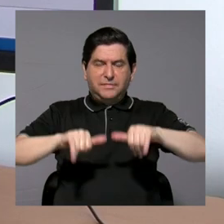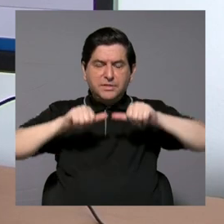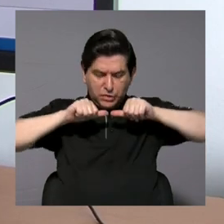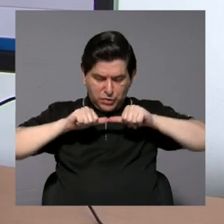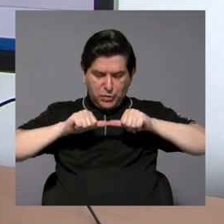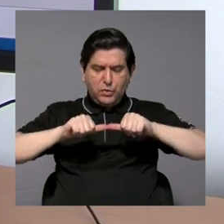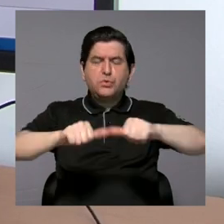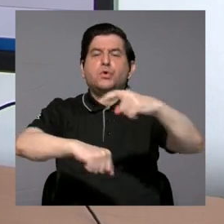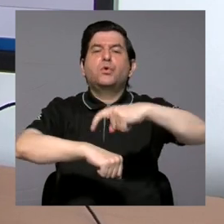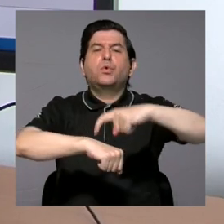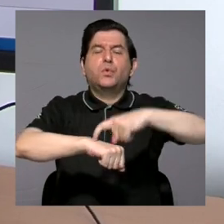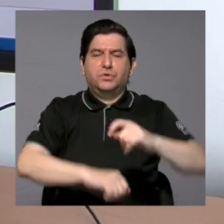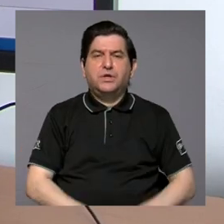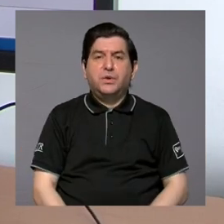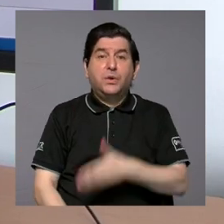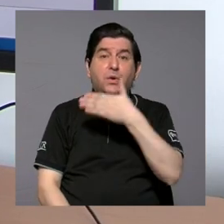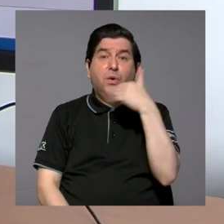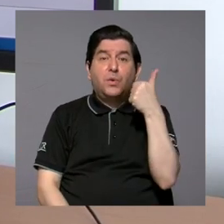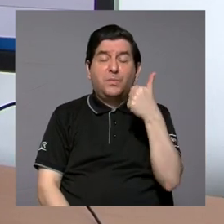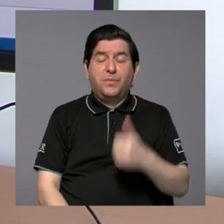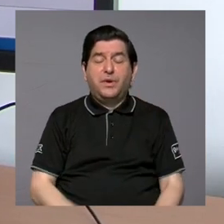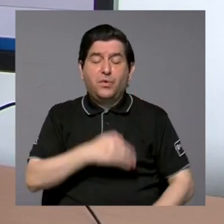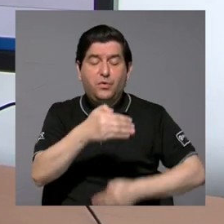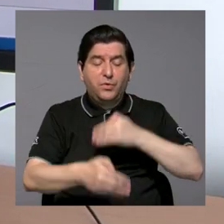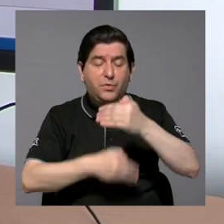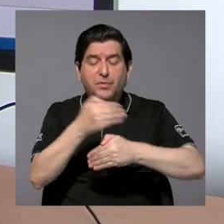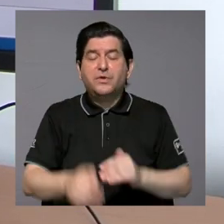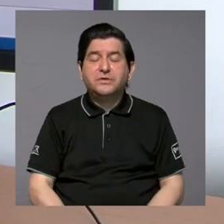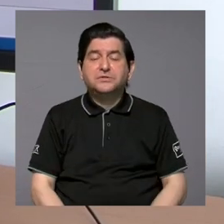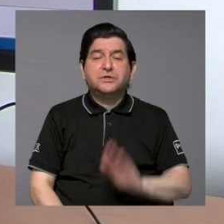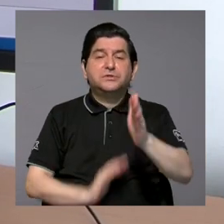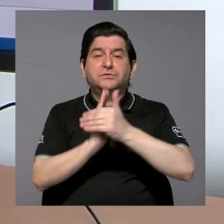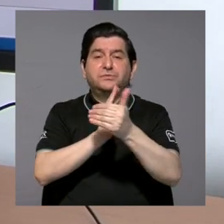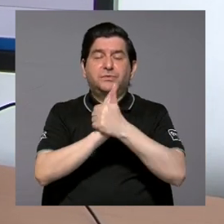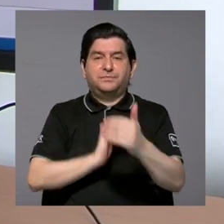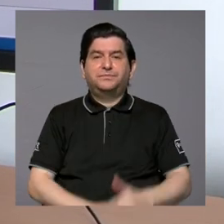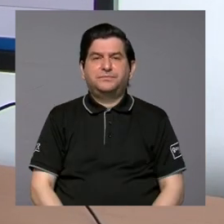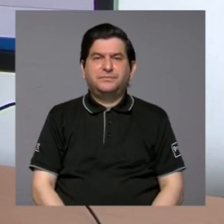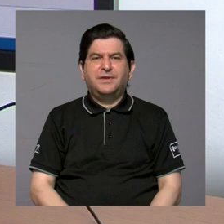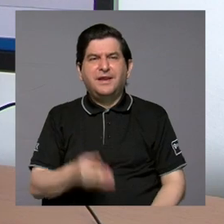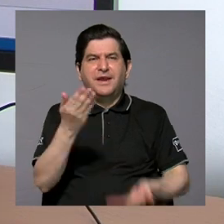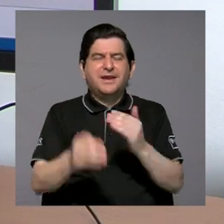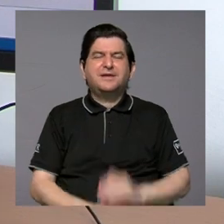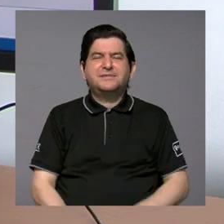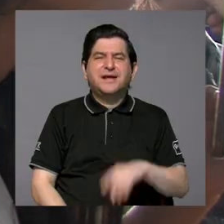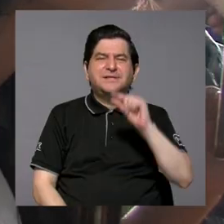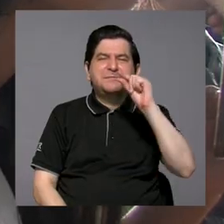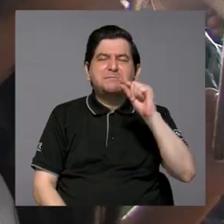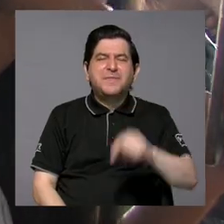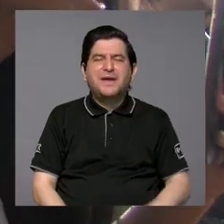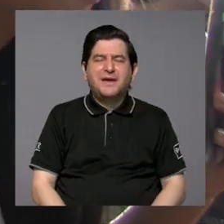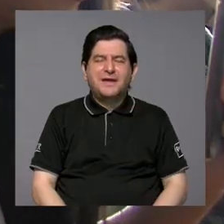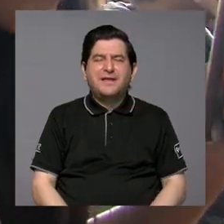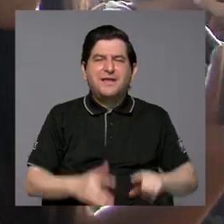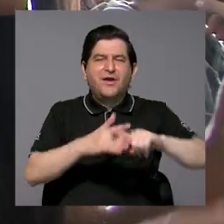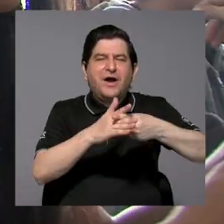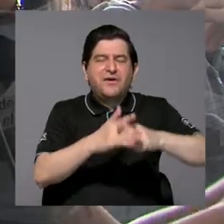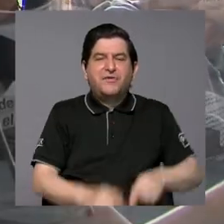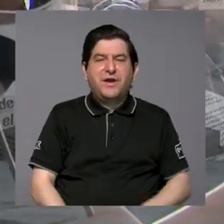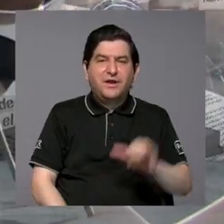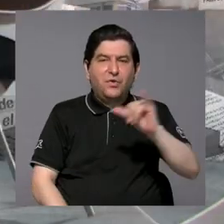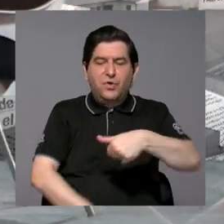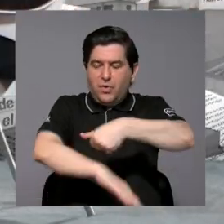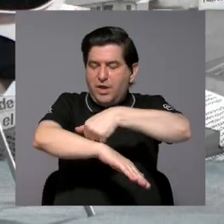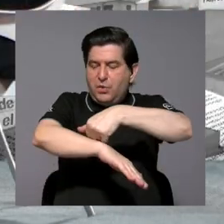el largo plazo una mejora continua de sus capacidades. Será como que ha puesto una curita apenas porque